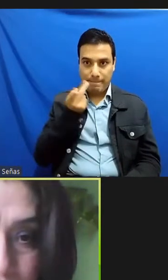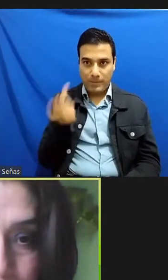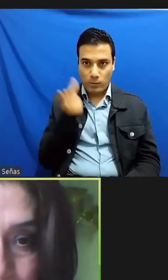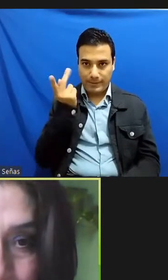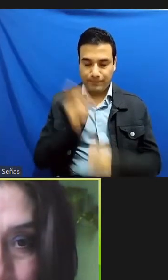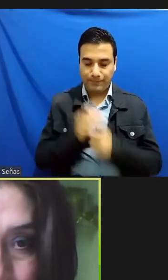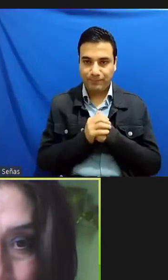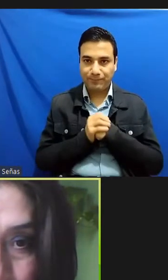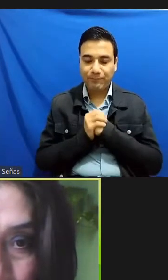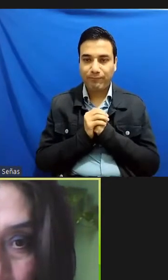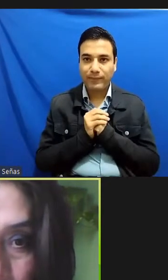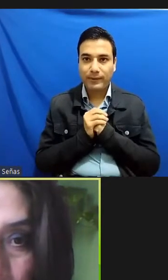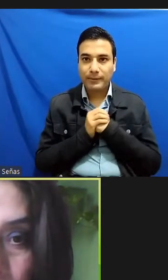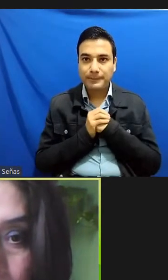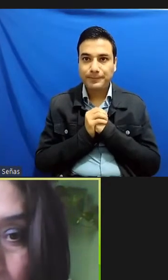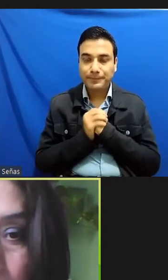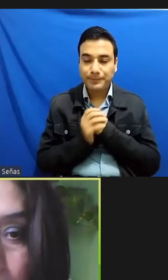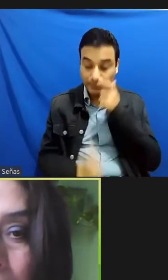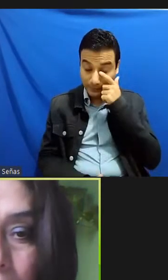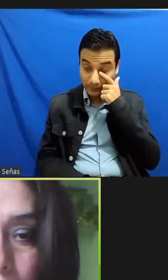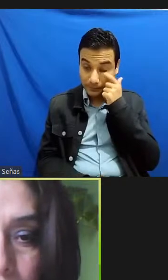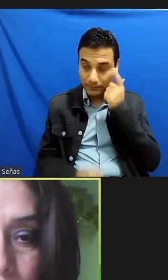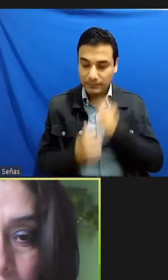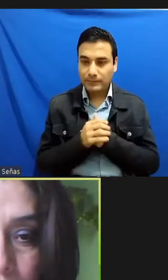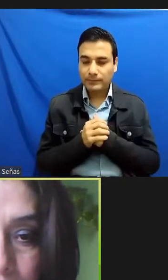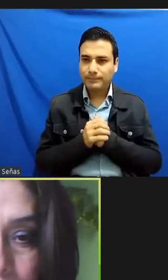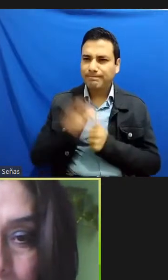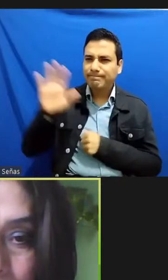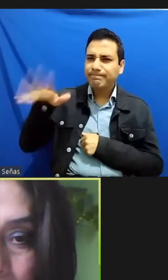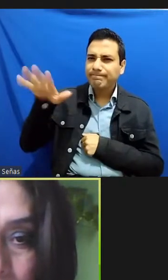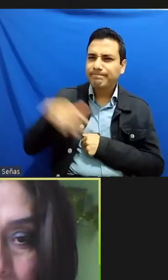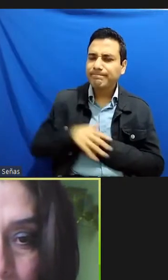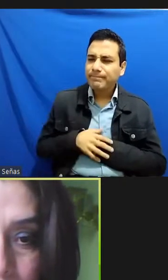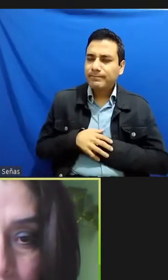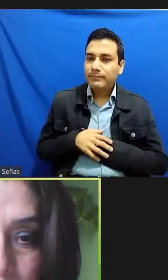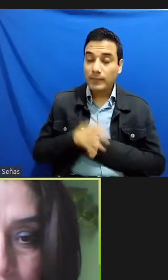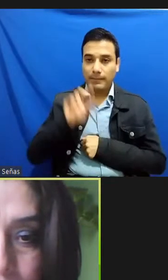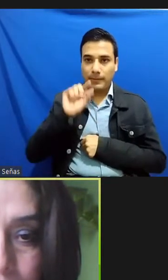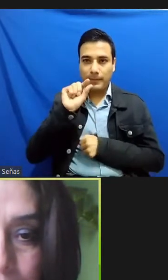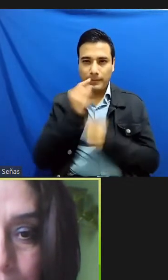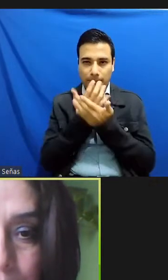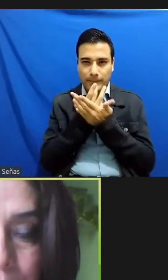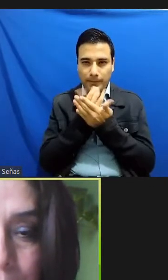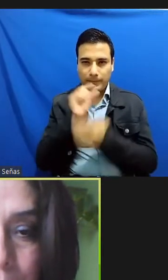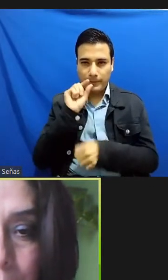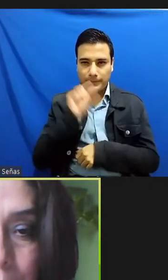ver es que cuáles son Mario a ver permíteme acá